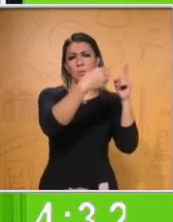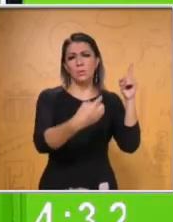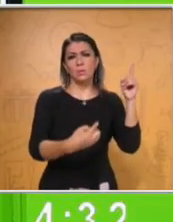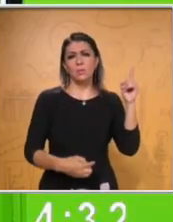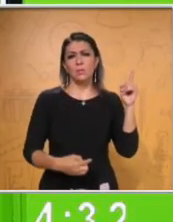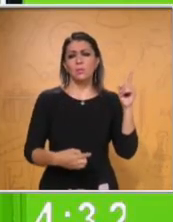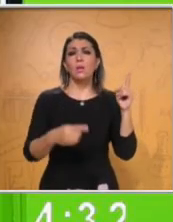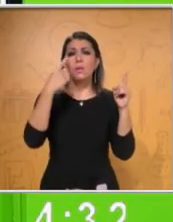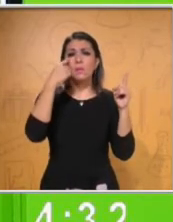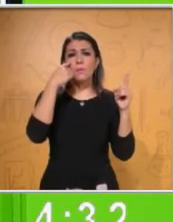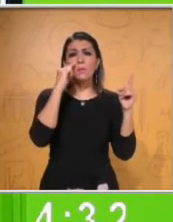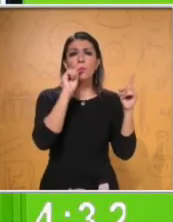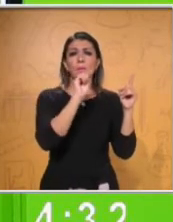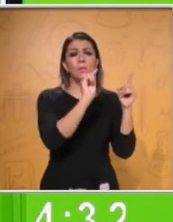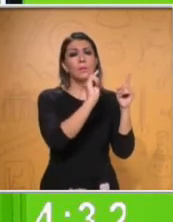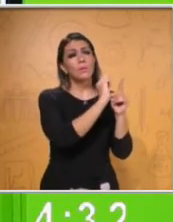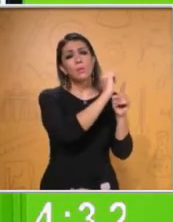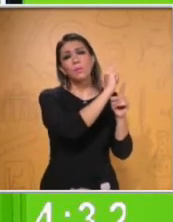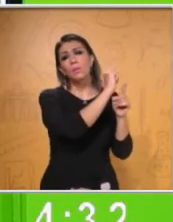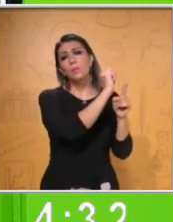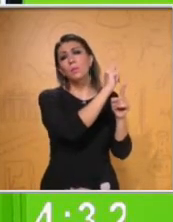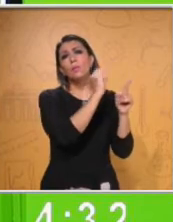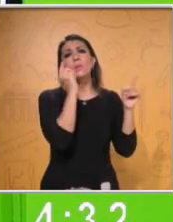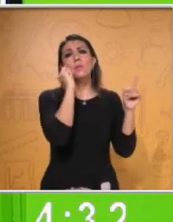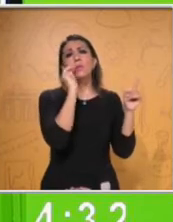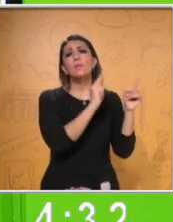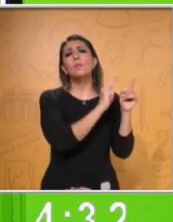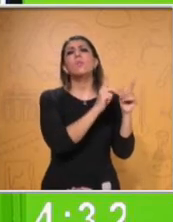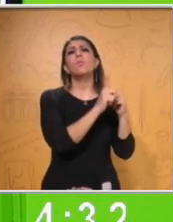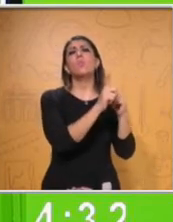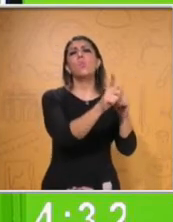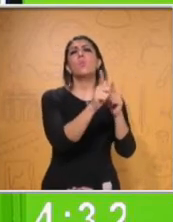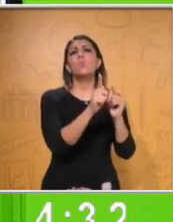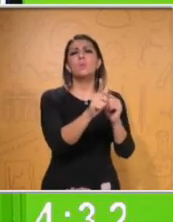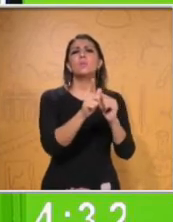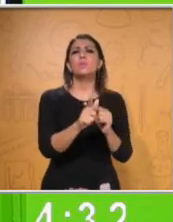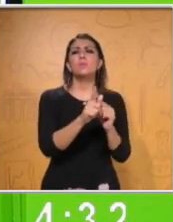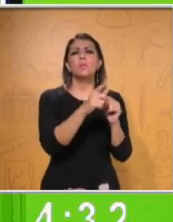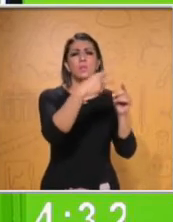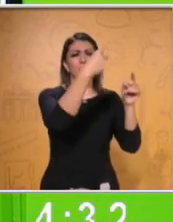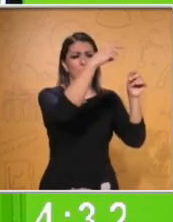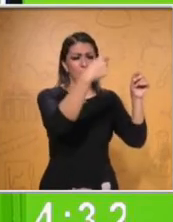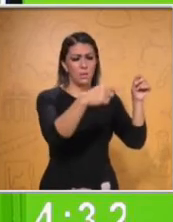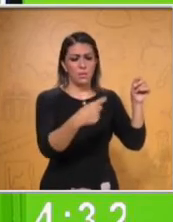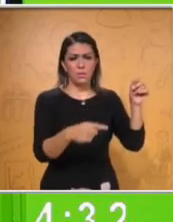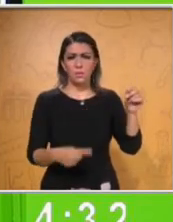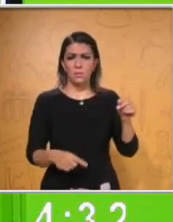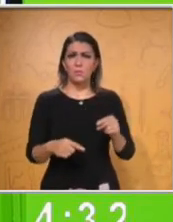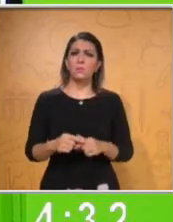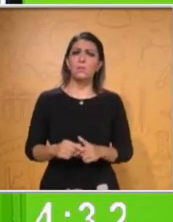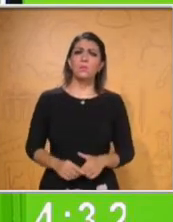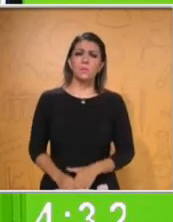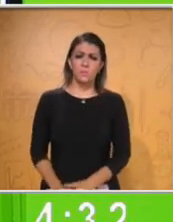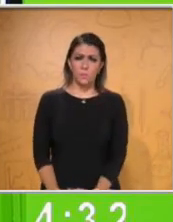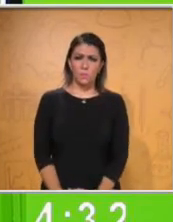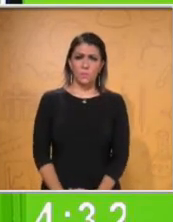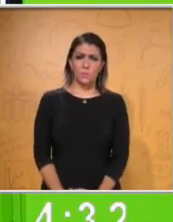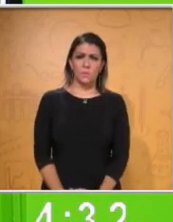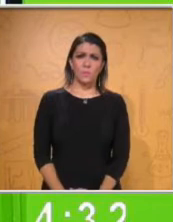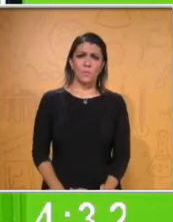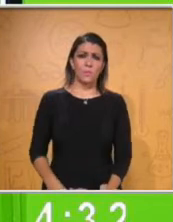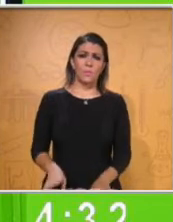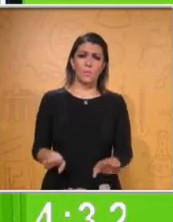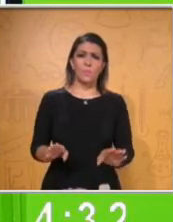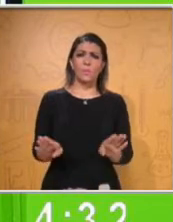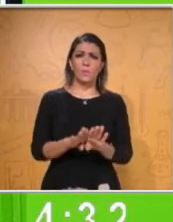Pon atención en la pantalla. Revisa cuál podría seguir de acuerdo a las frases que yo te mencioné anteriormente para utilizar en diferentes